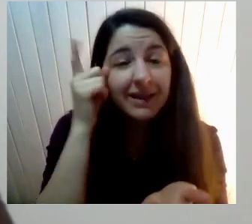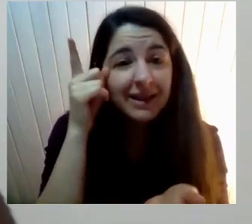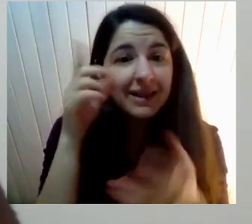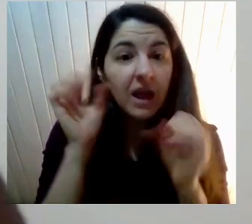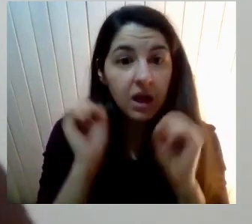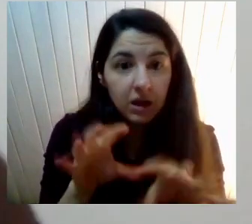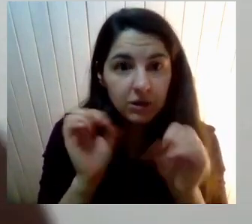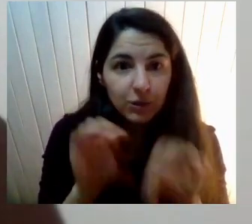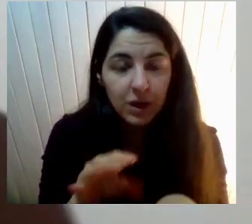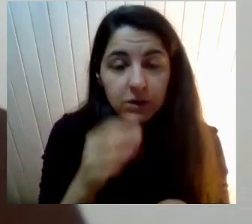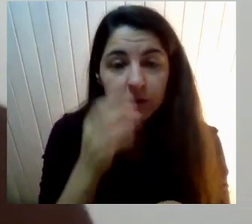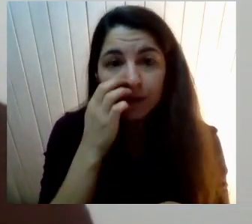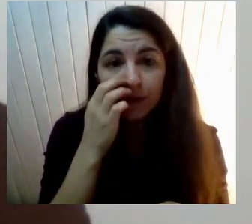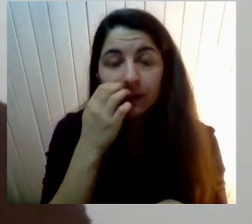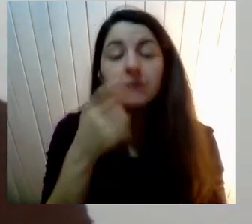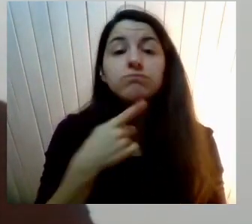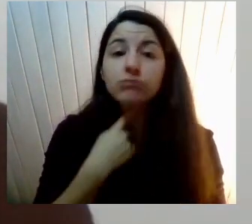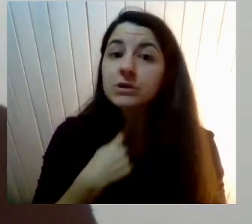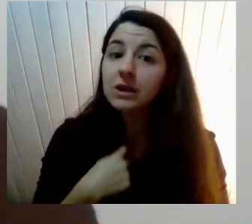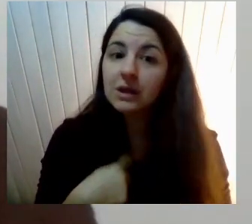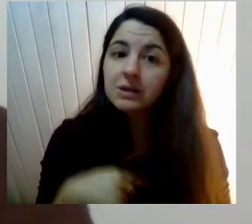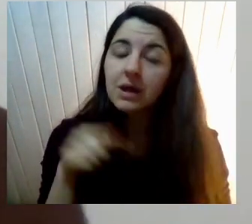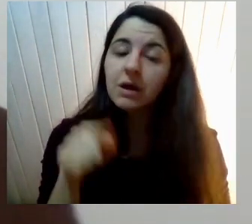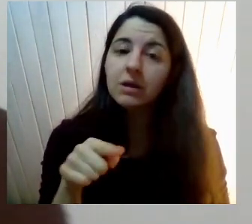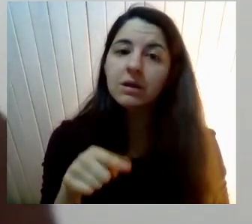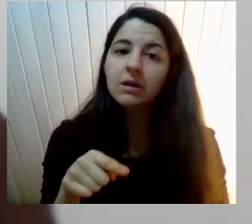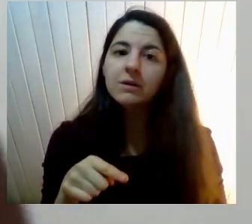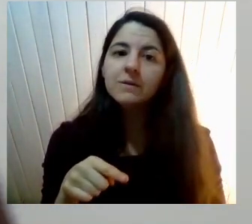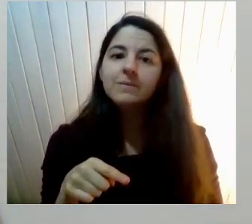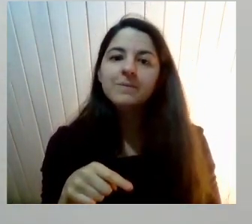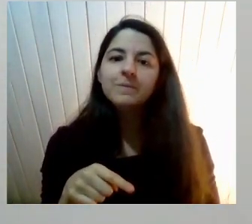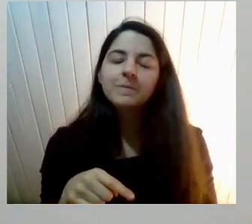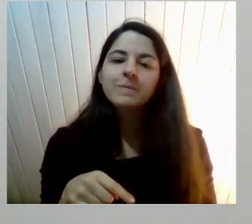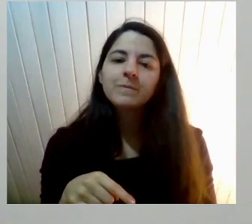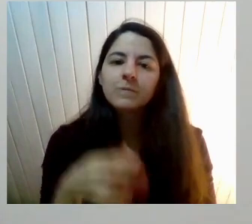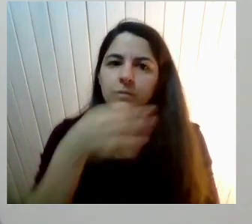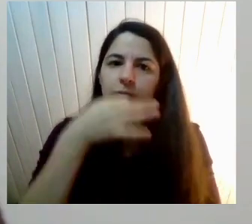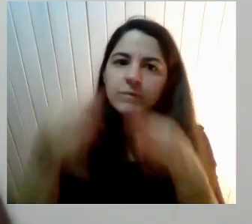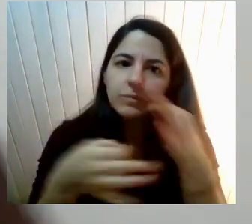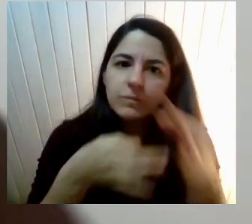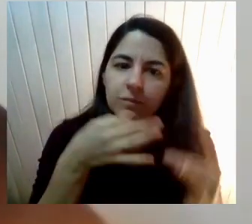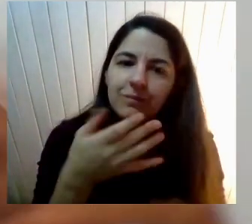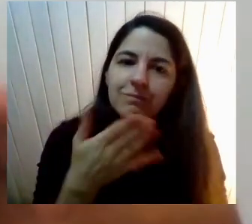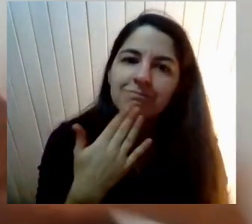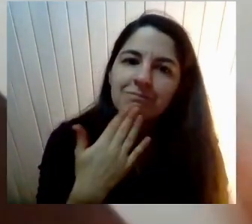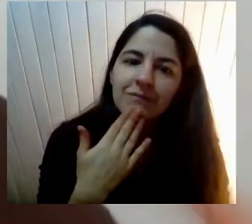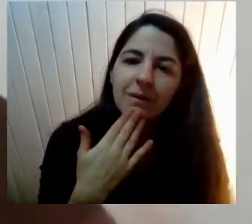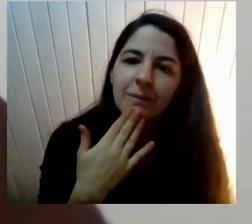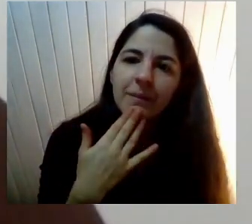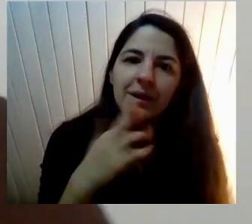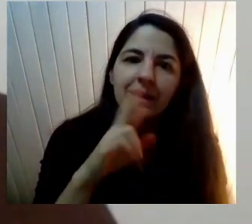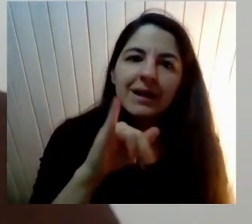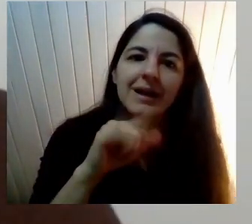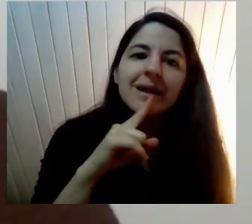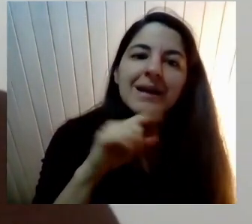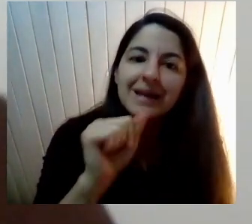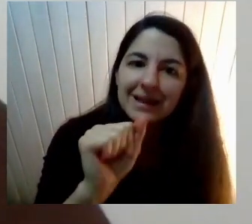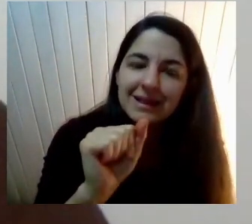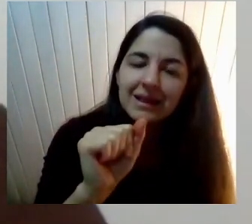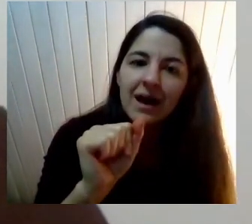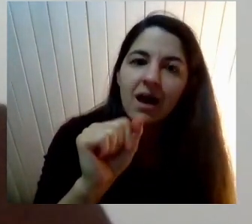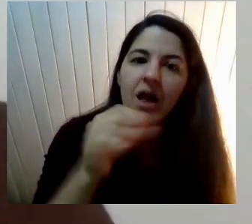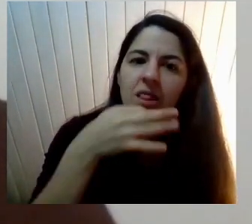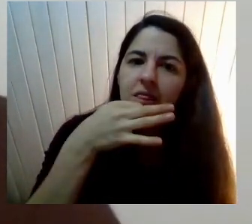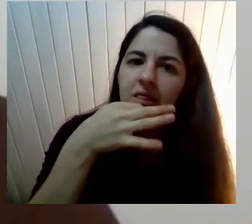interesante Y ahí como El comentario Que también hacían A propósito de Rita Segato De Rita Segato Dice Que nos encontramos